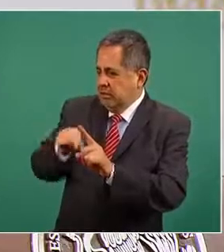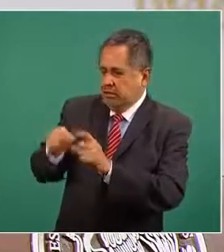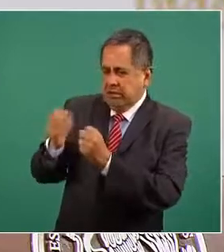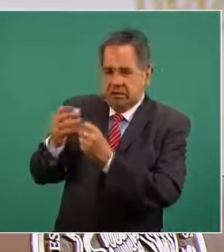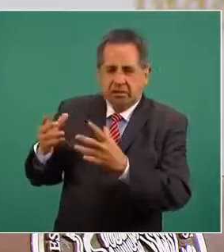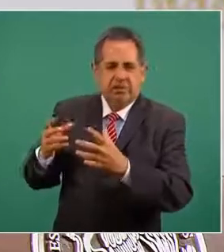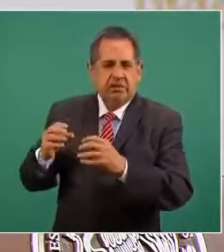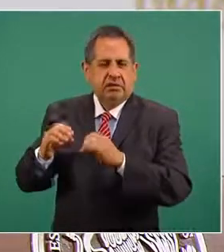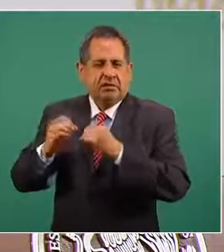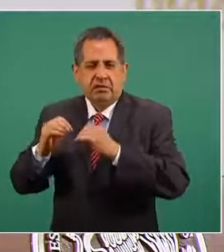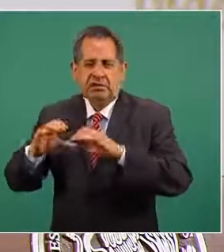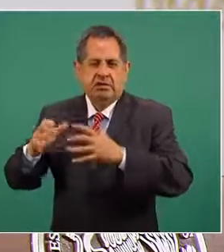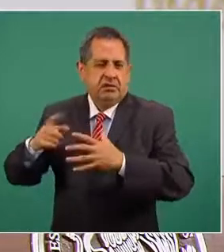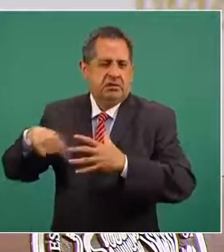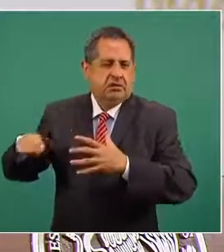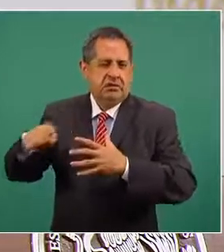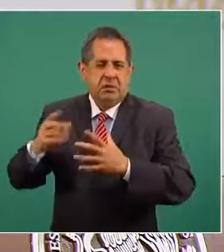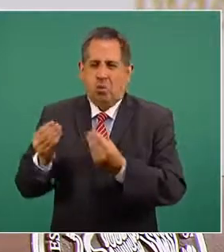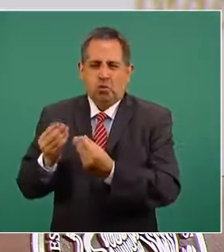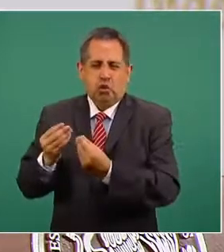organismos autónomos,